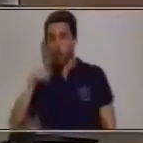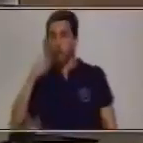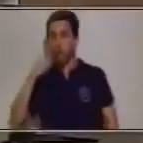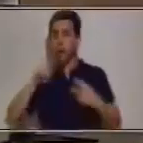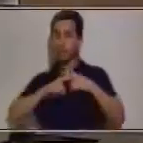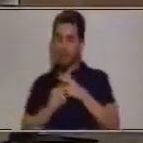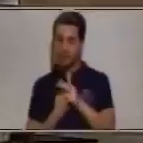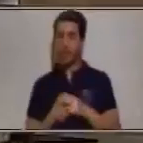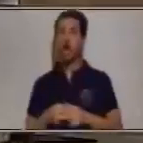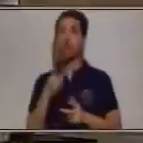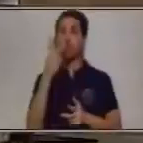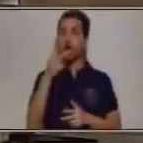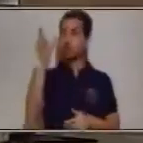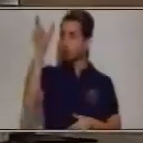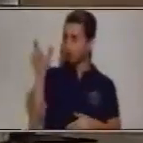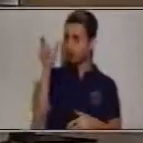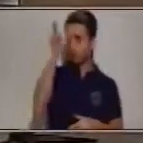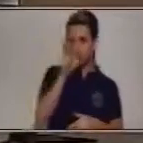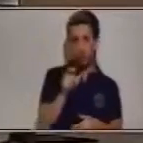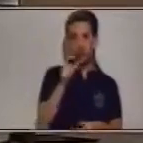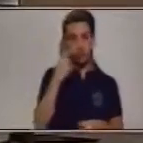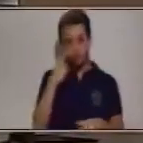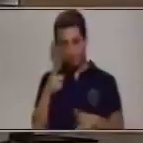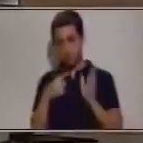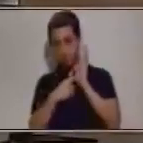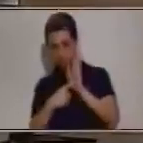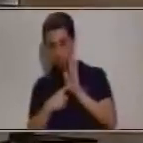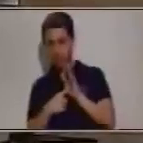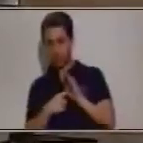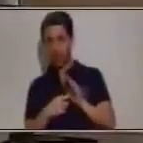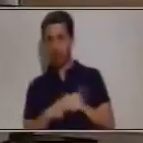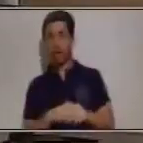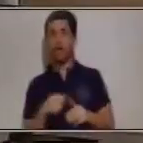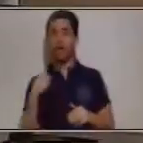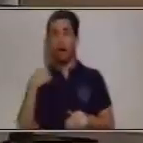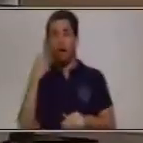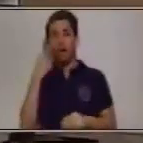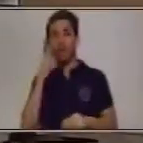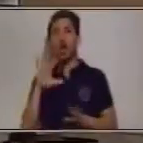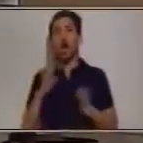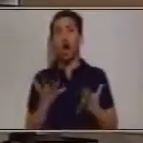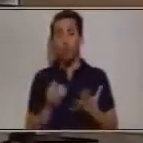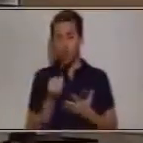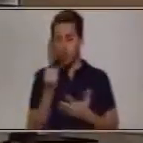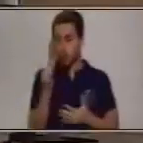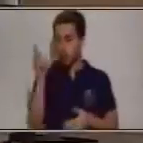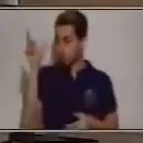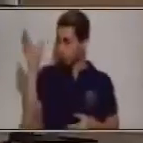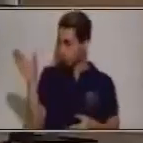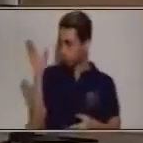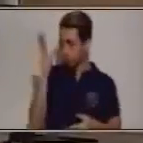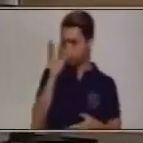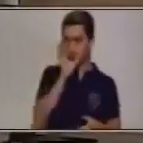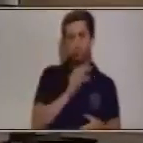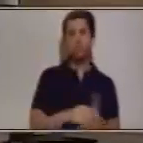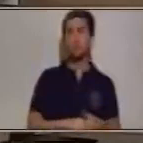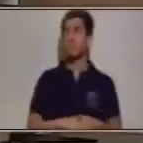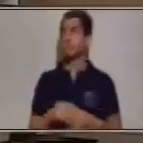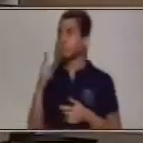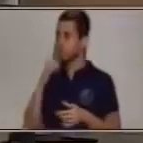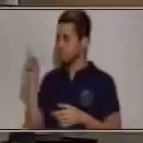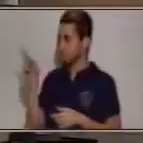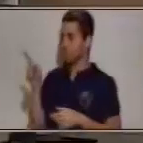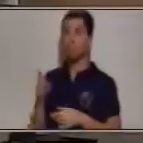dígitos. Nos vamos a ir de lo más fácil a lo más difícil para que nosotros veamos la colocación de los números. Para ello, traigo